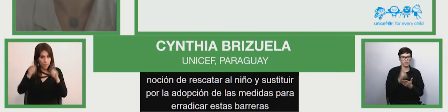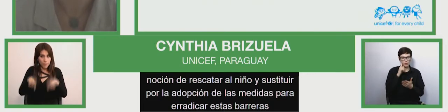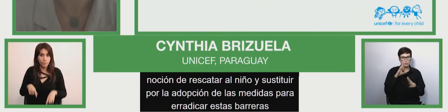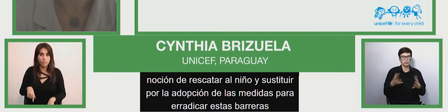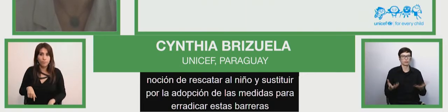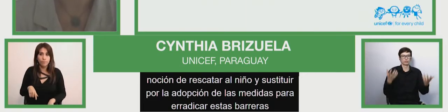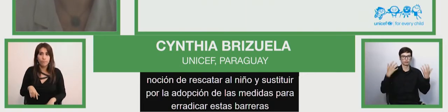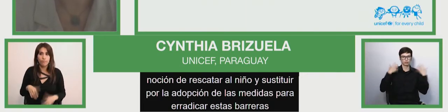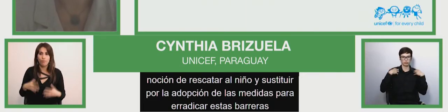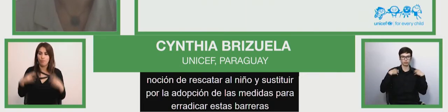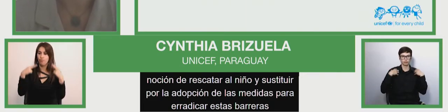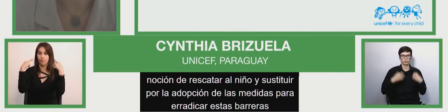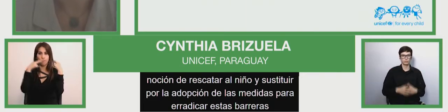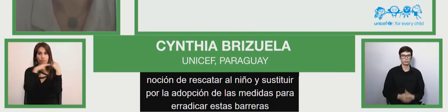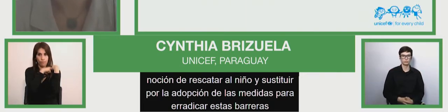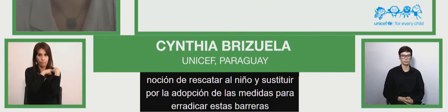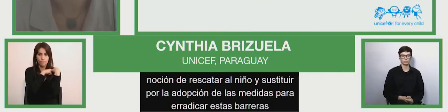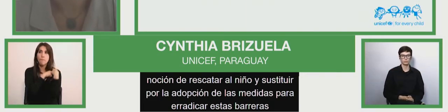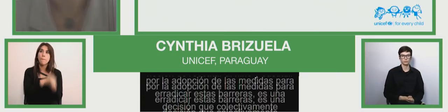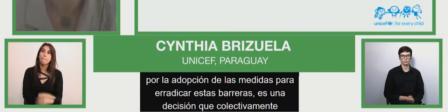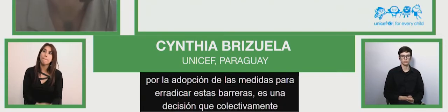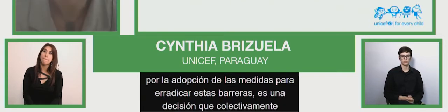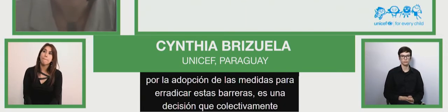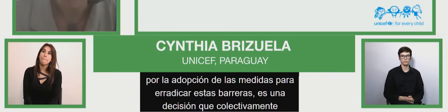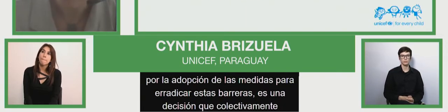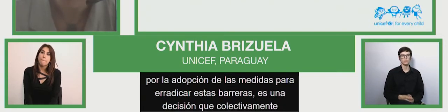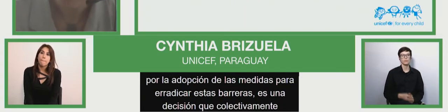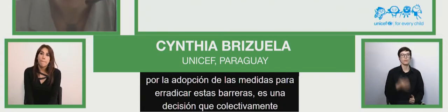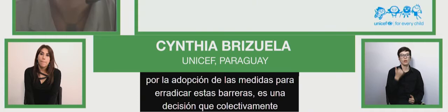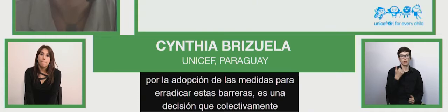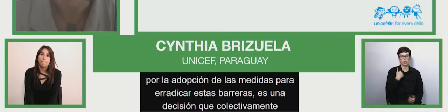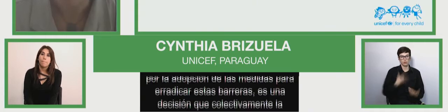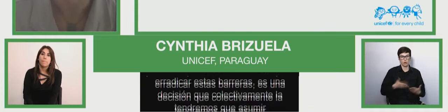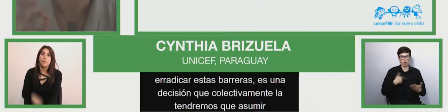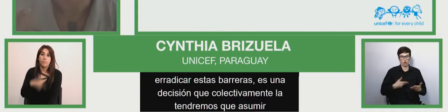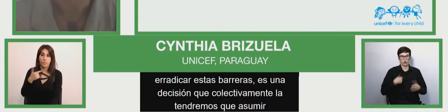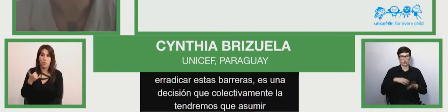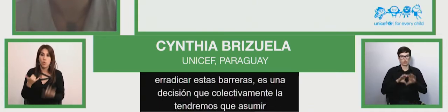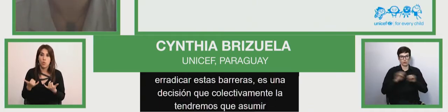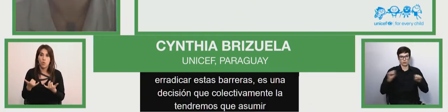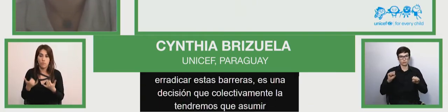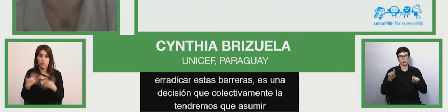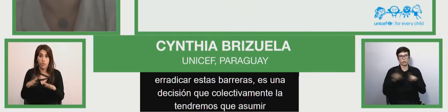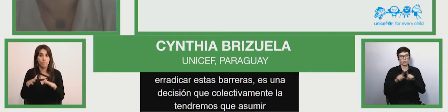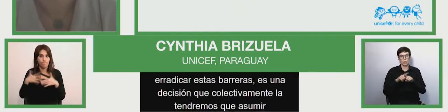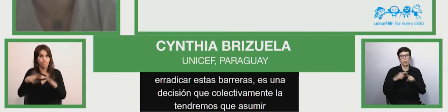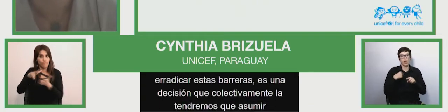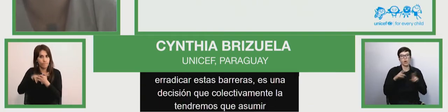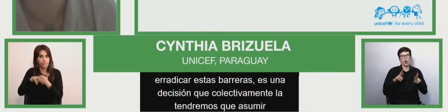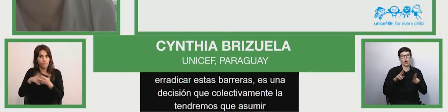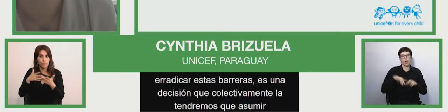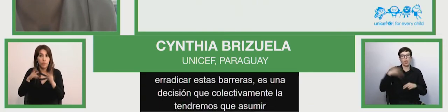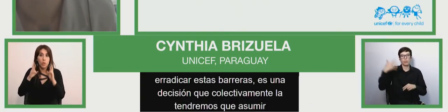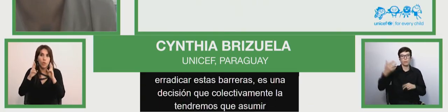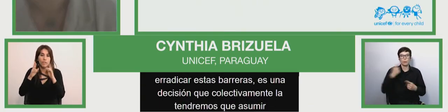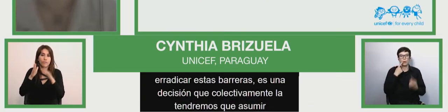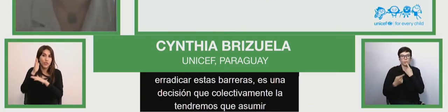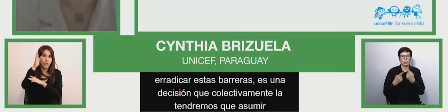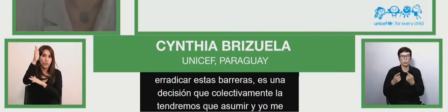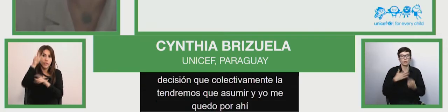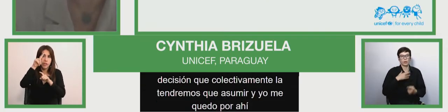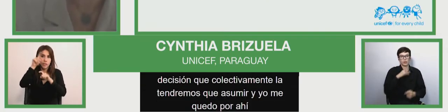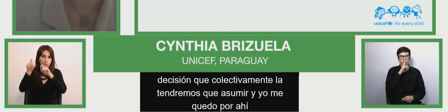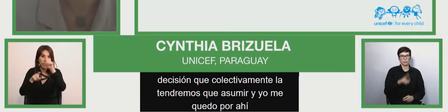asumir. Y yo me quedo por ahí porque tengo varios otros puntos que espero surjan después en las preguntas.